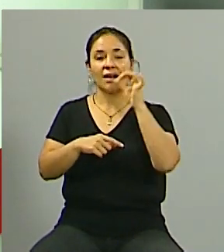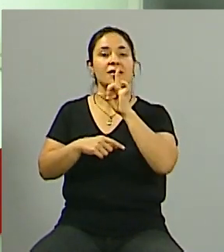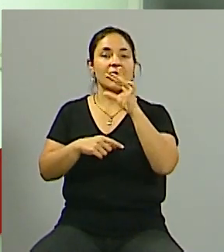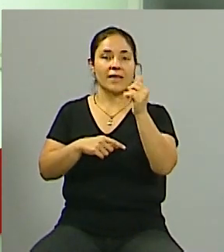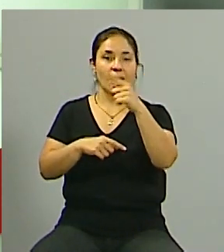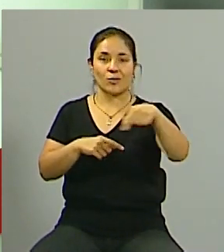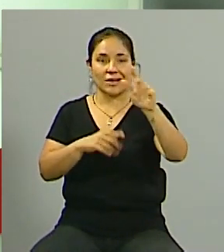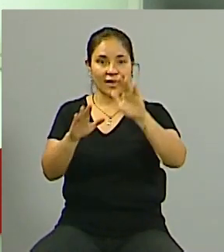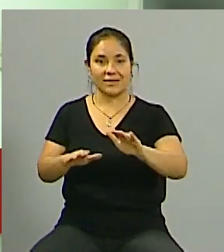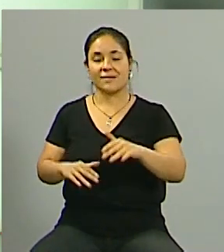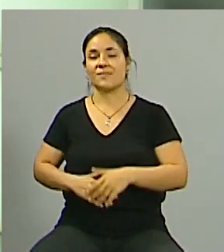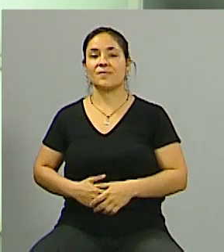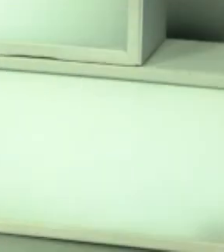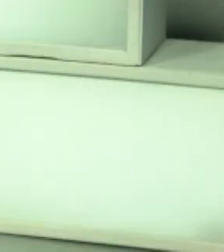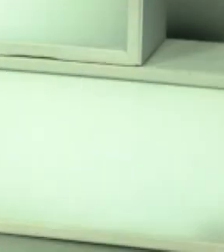no se vayan